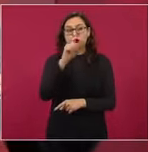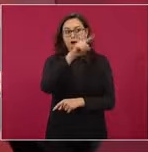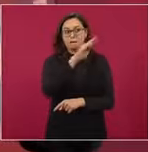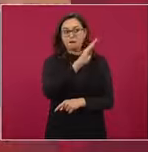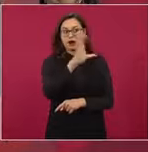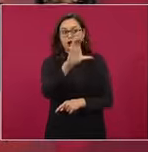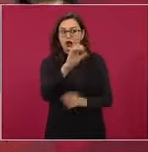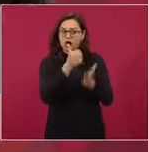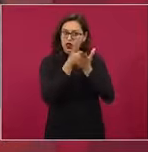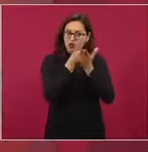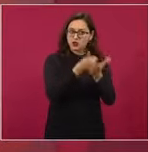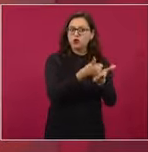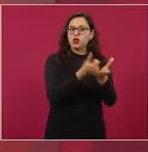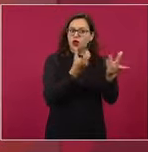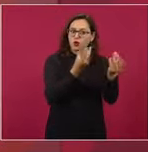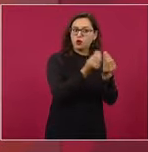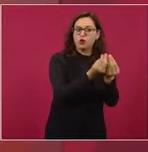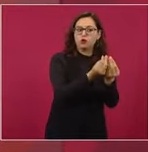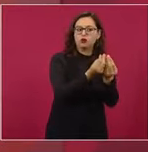como